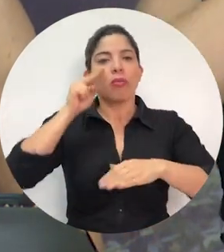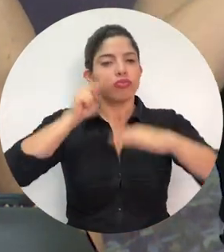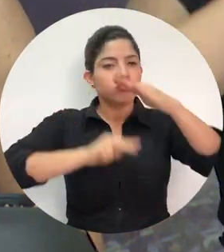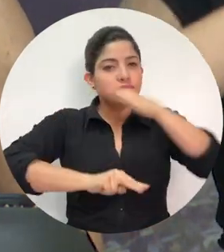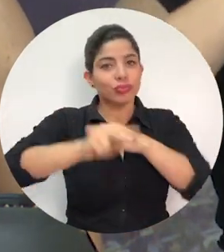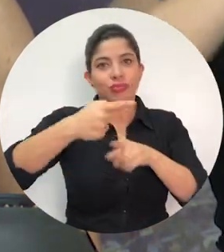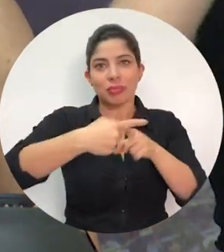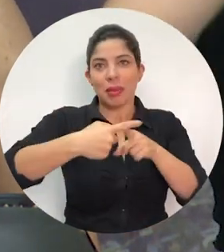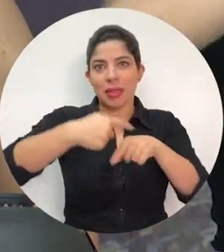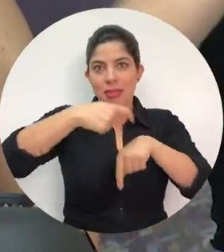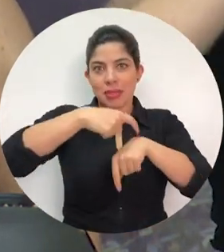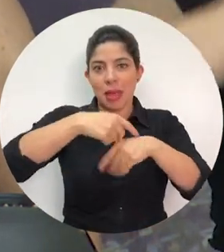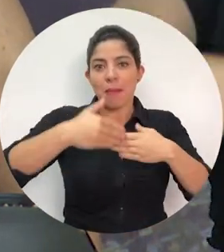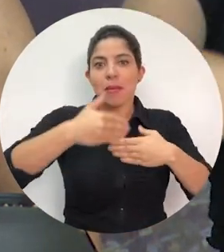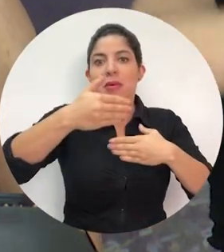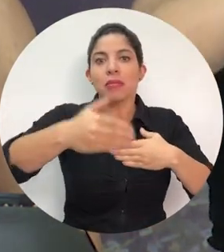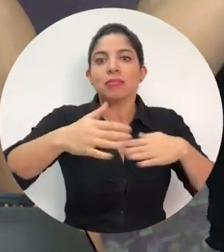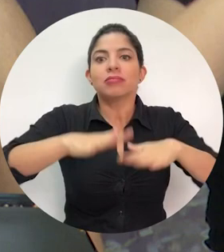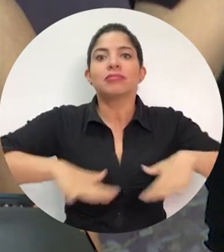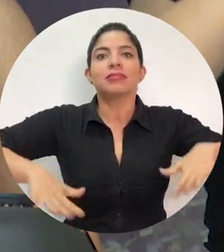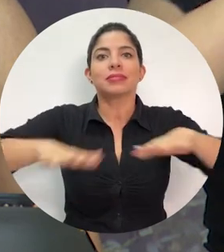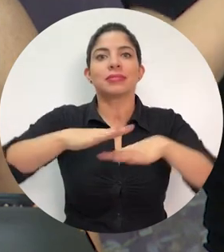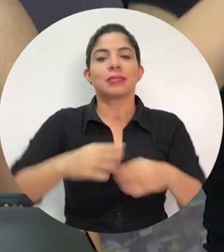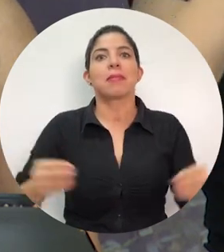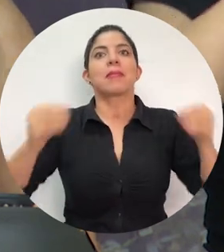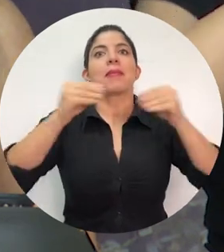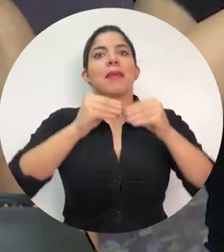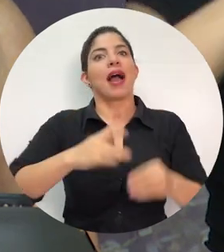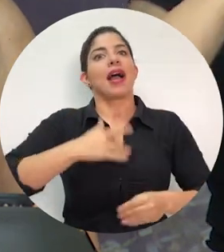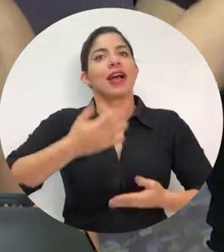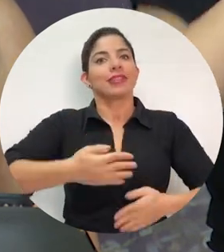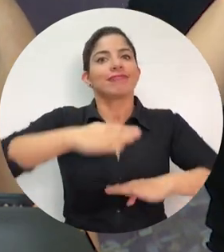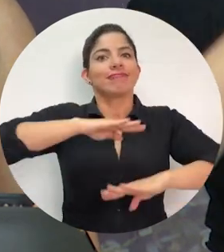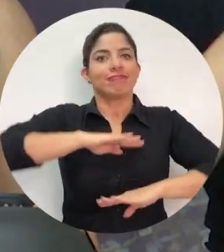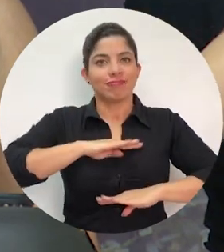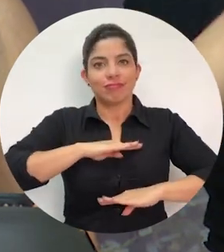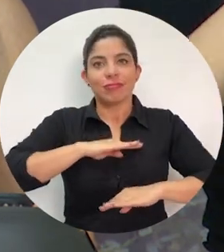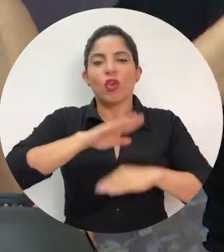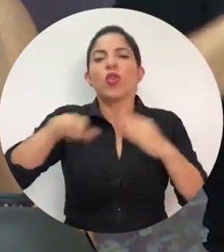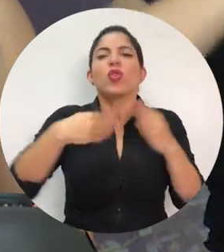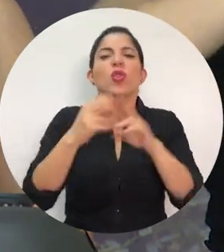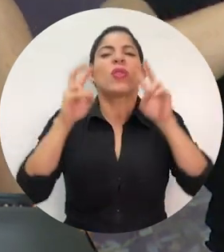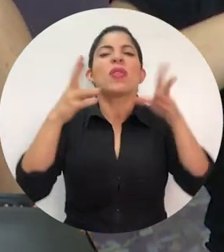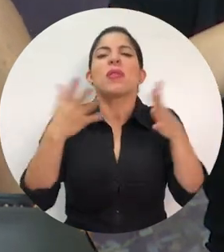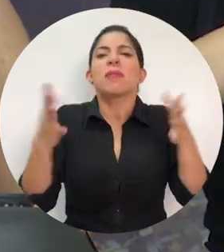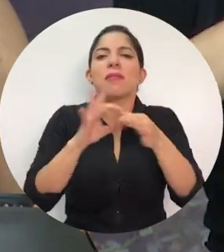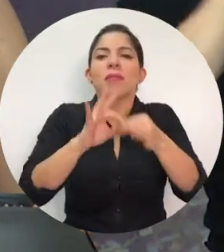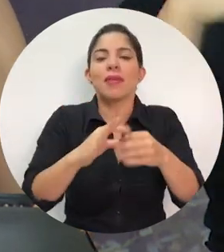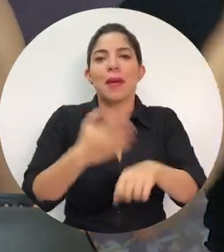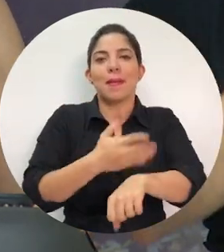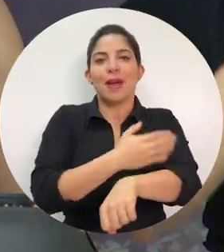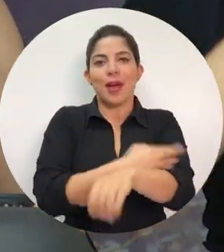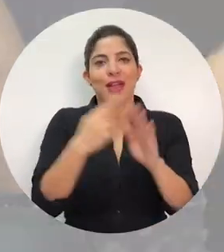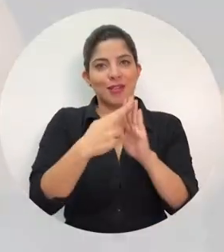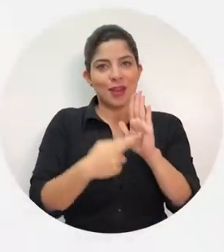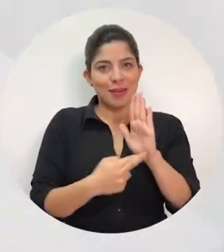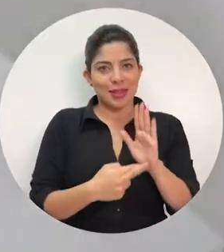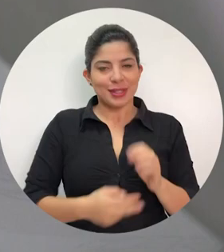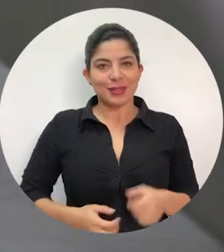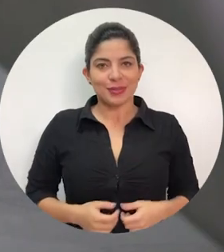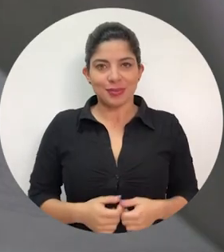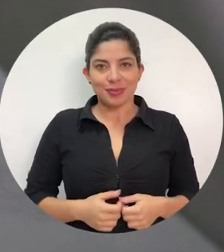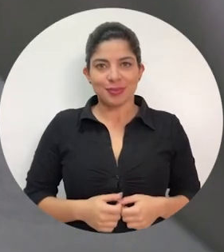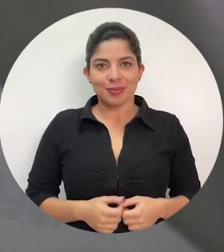visualizar en el mediano plazo un escenario muchísimo más satisfactorio en todo lo que tiene que ver con la mejora